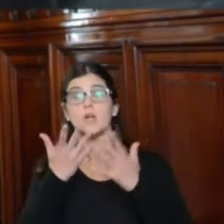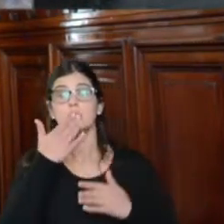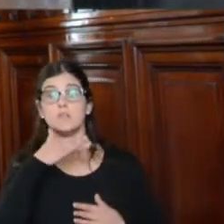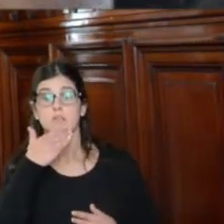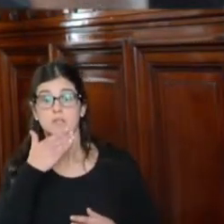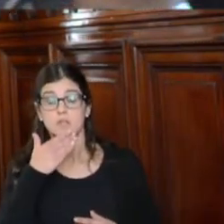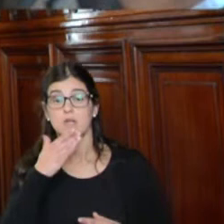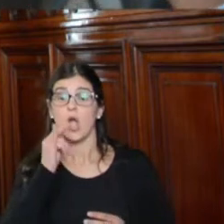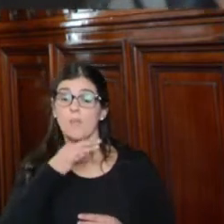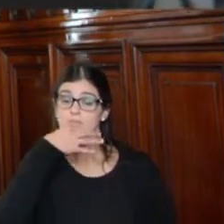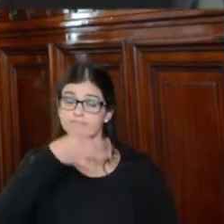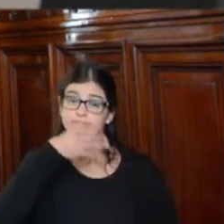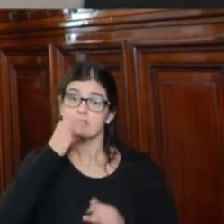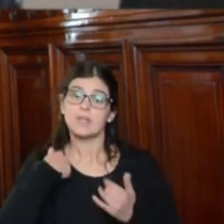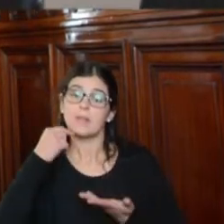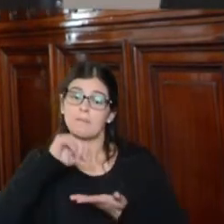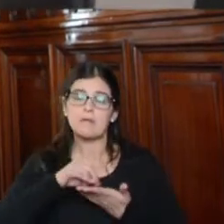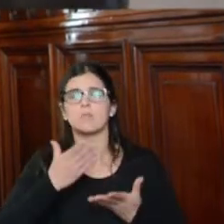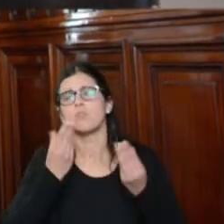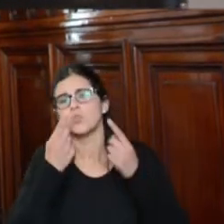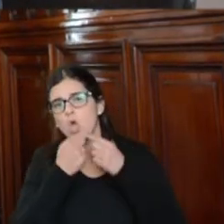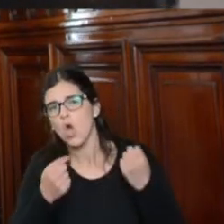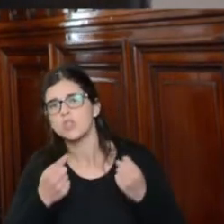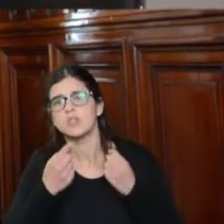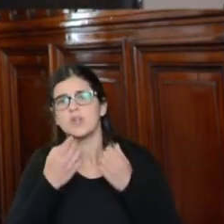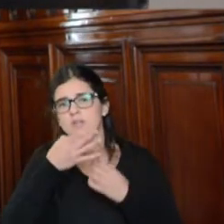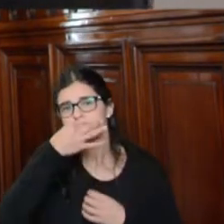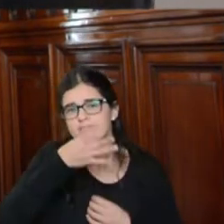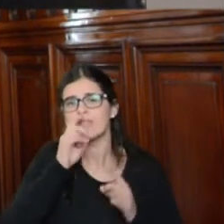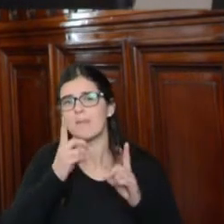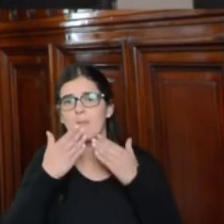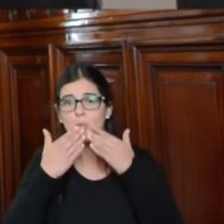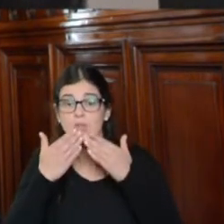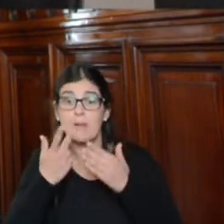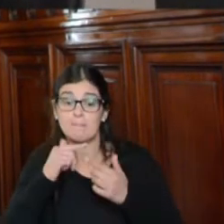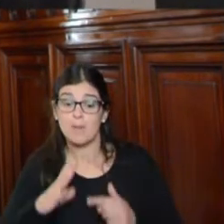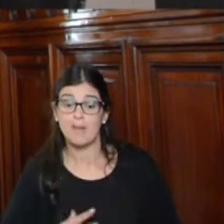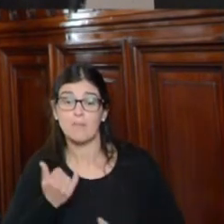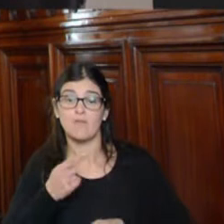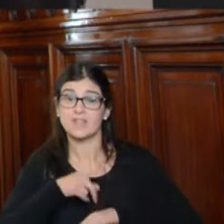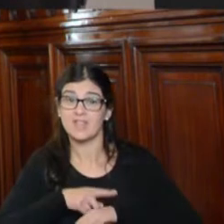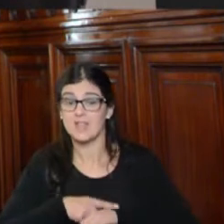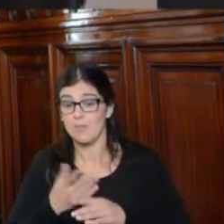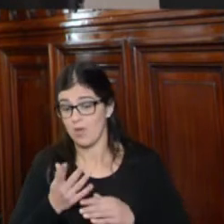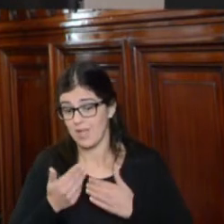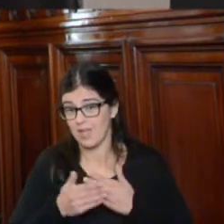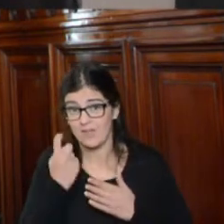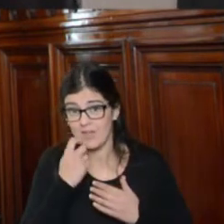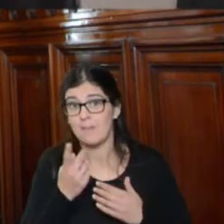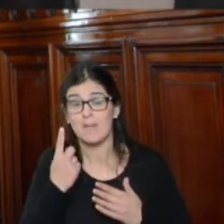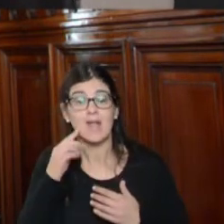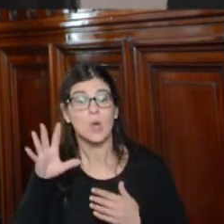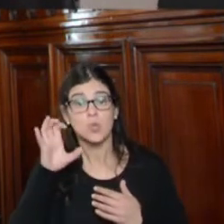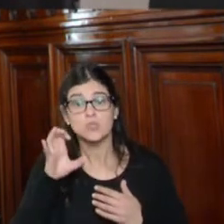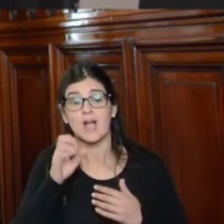como relator de país tendría mucho que decir y preguntar pero en aras de aprovechar el tiempo que nos resta para escuchar